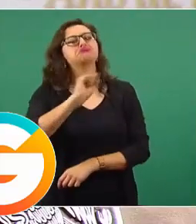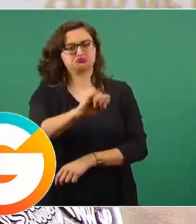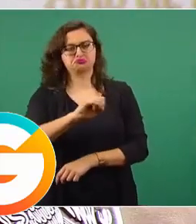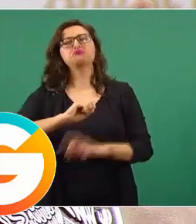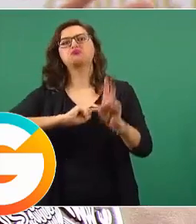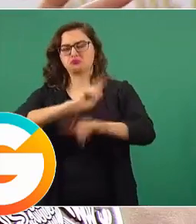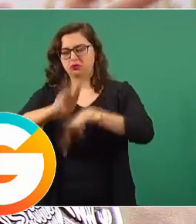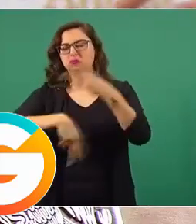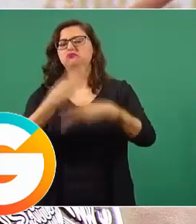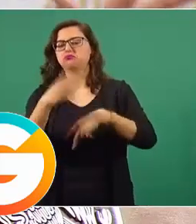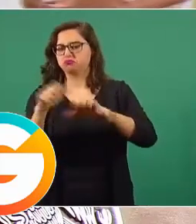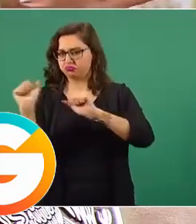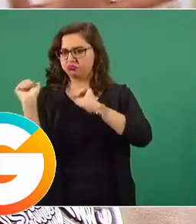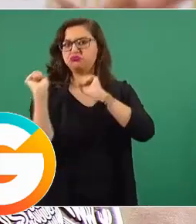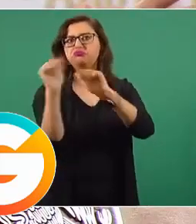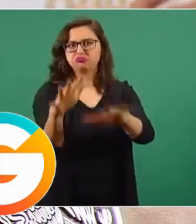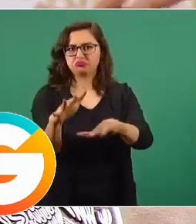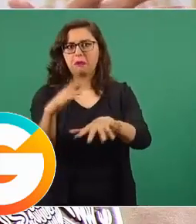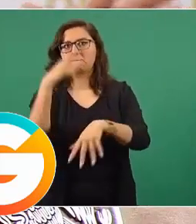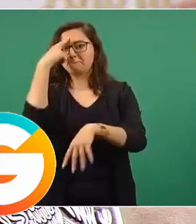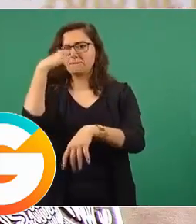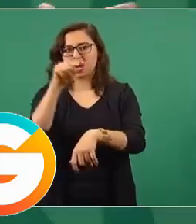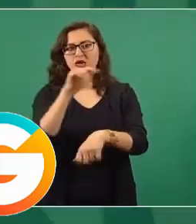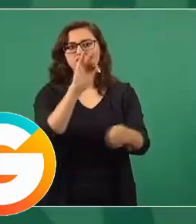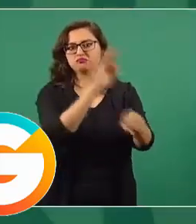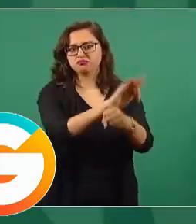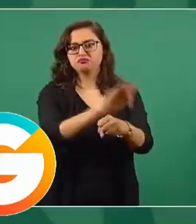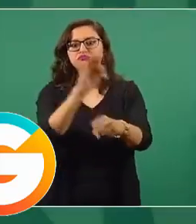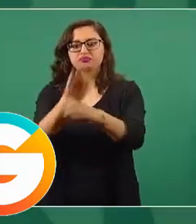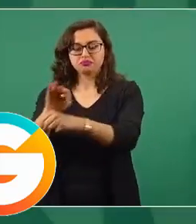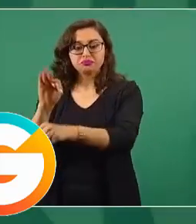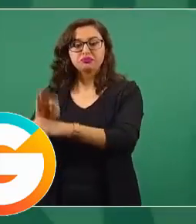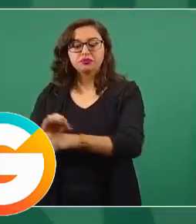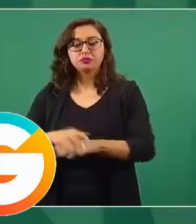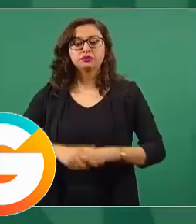protección, en el apoyo a los candidatos.